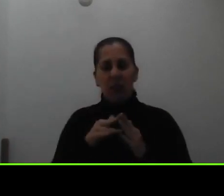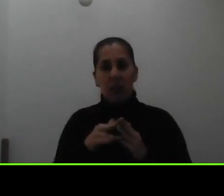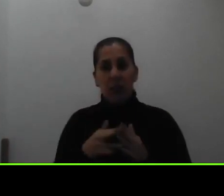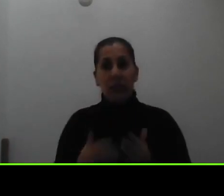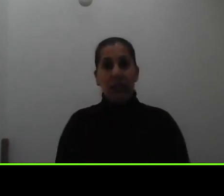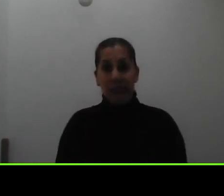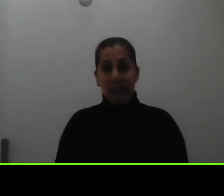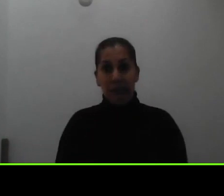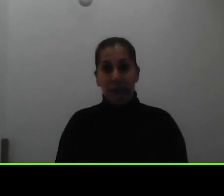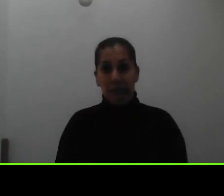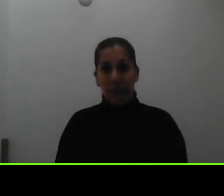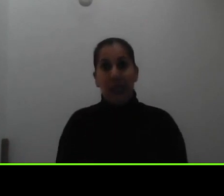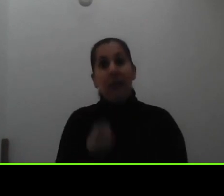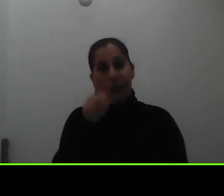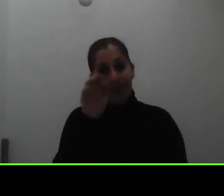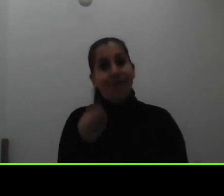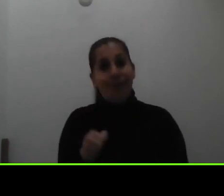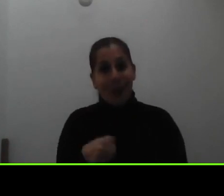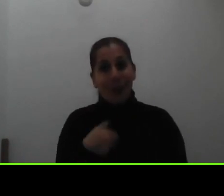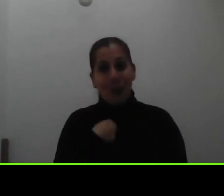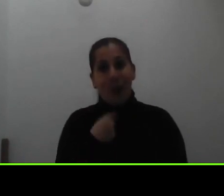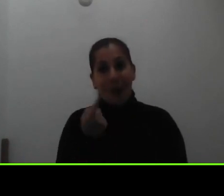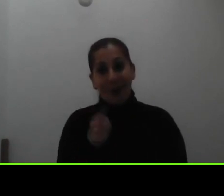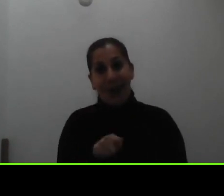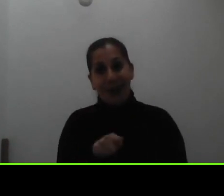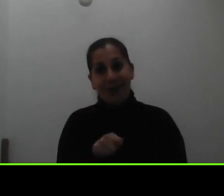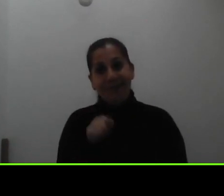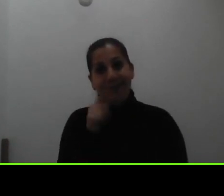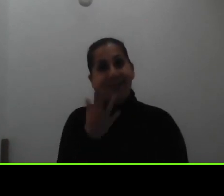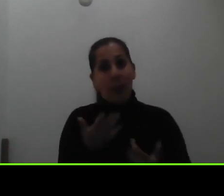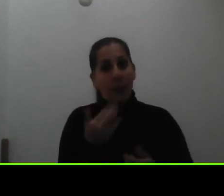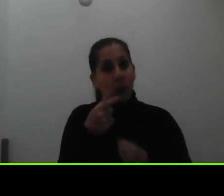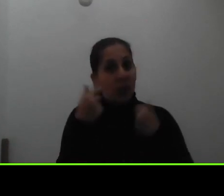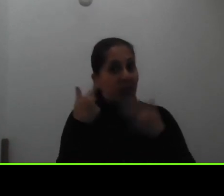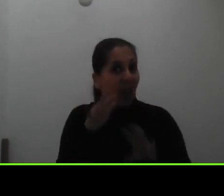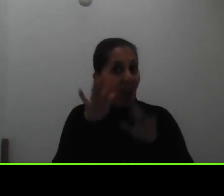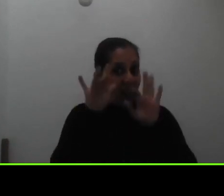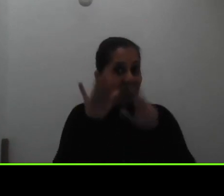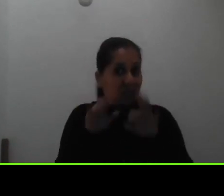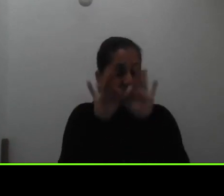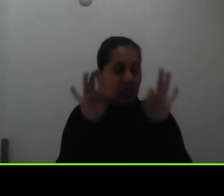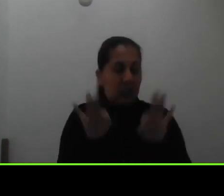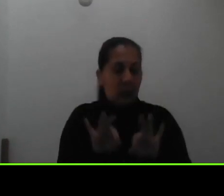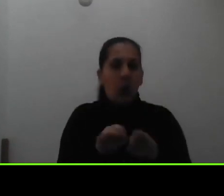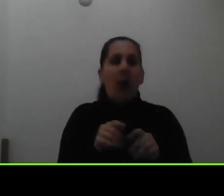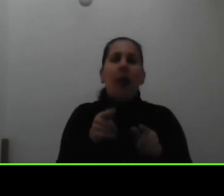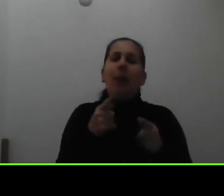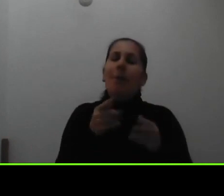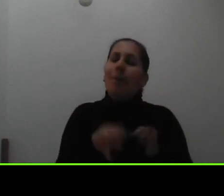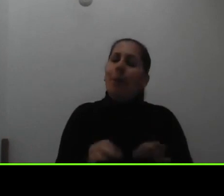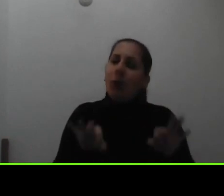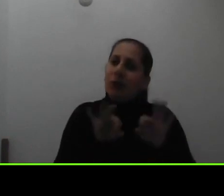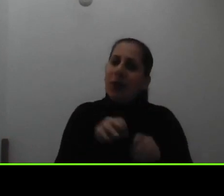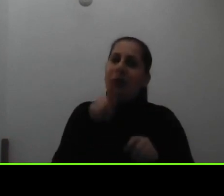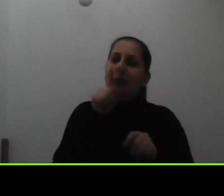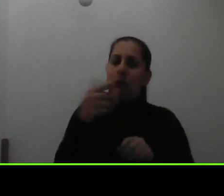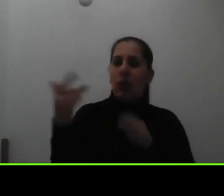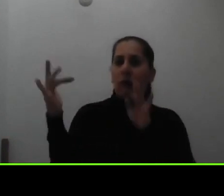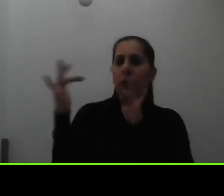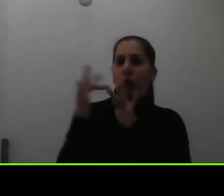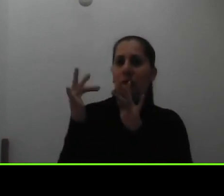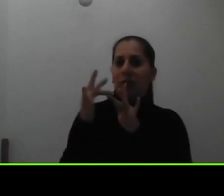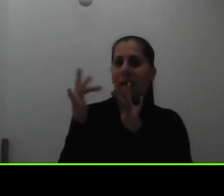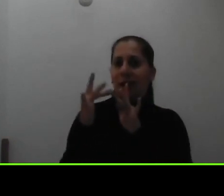nos podrían pasar y tal vez ustedes ya llenaron la solicitud entonces es importante que nos contacten para ver cómo podemos hacer